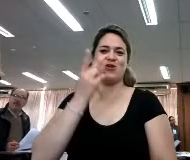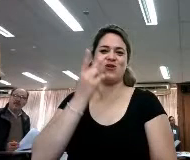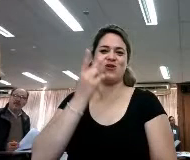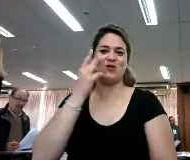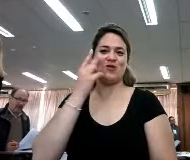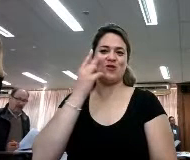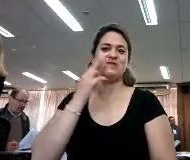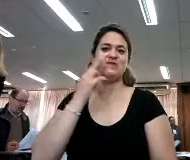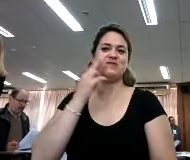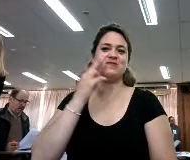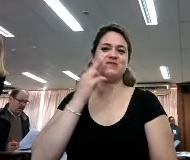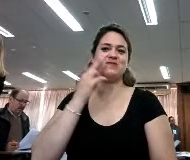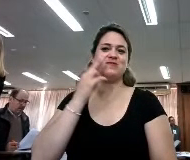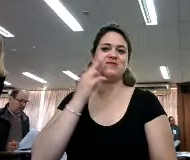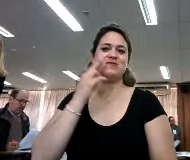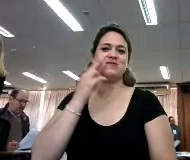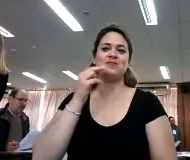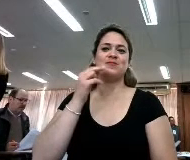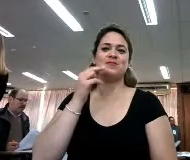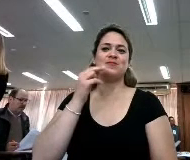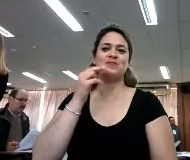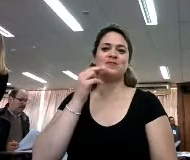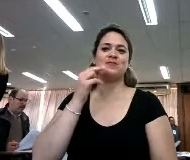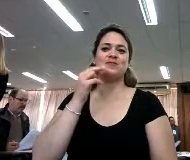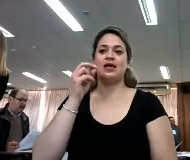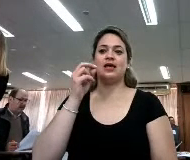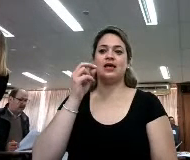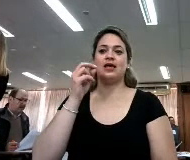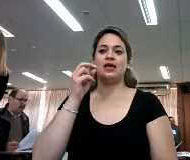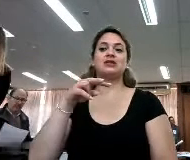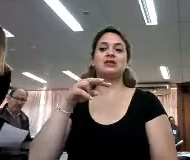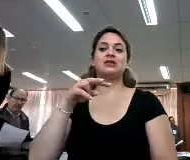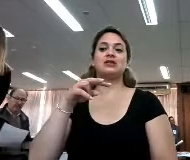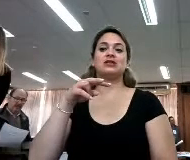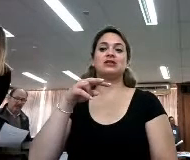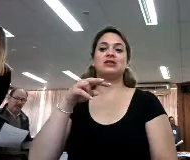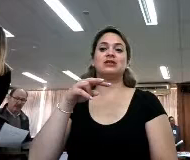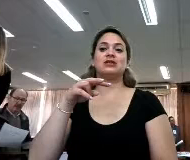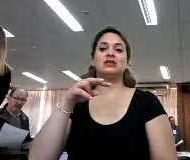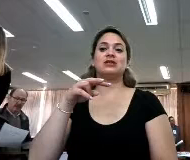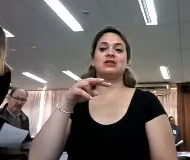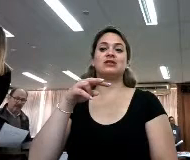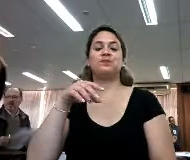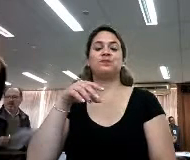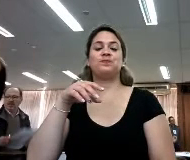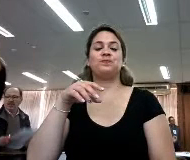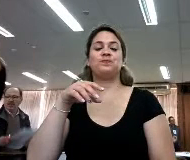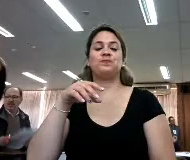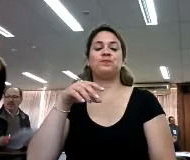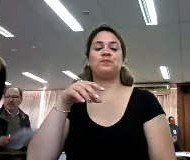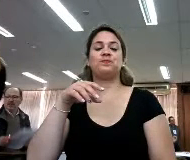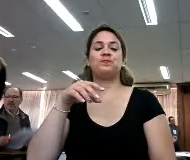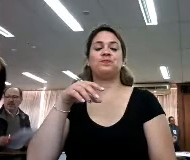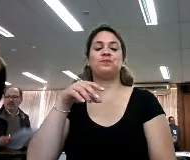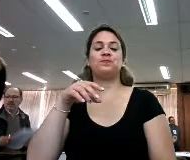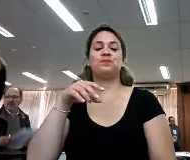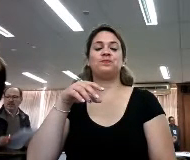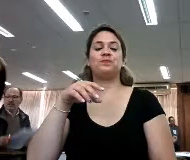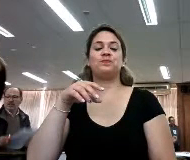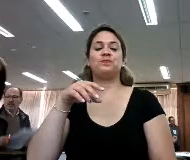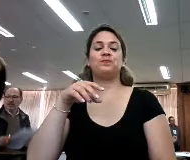que se hizo que era el observatorio del libro de Europa lo así que hicieron todo un estudio sobre este tema